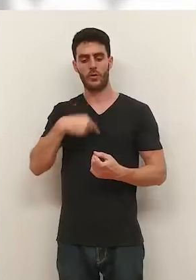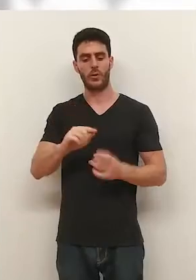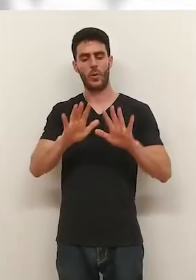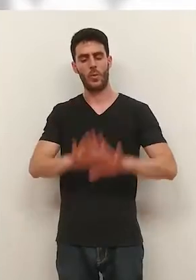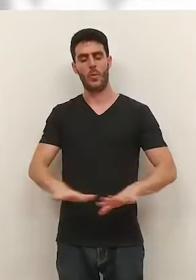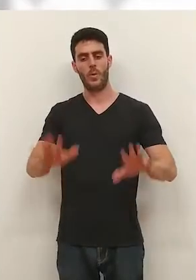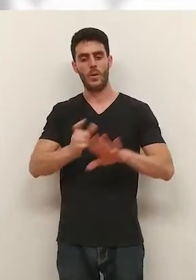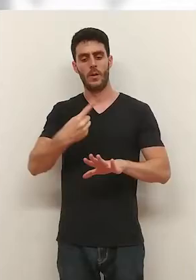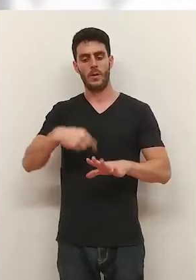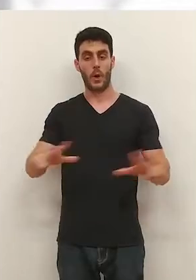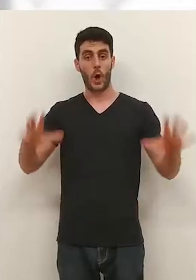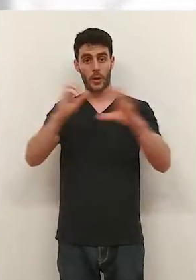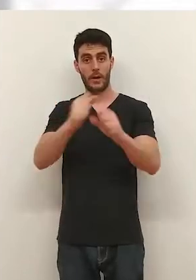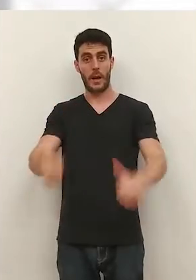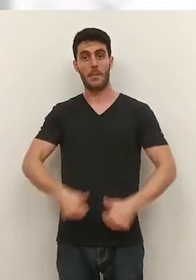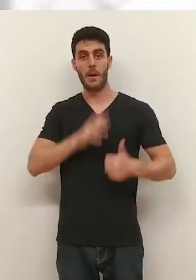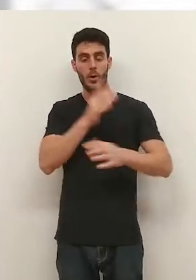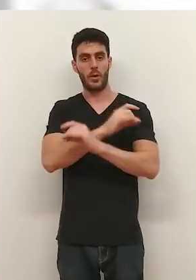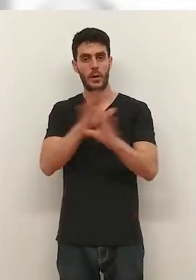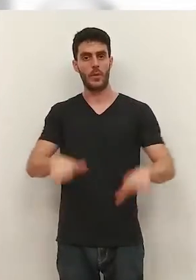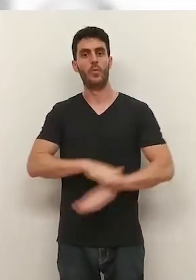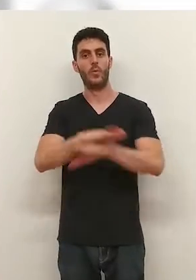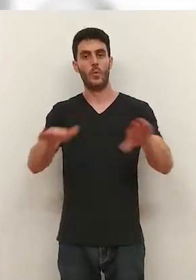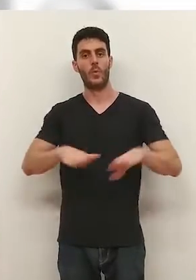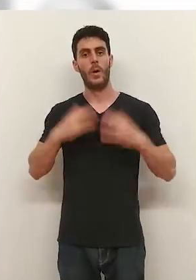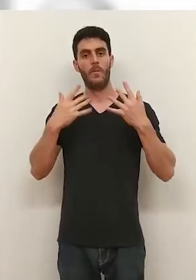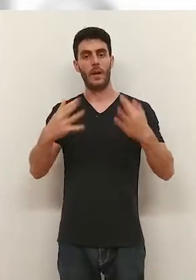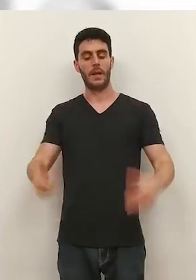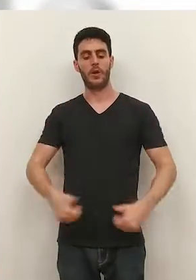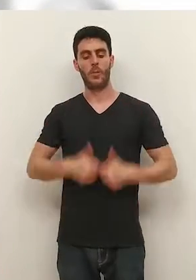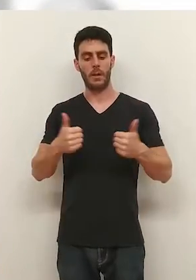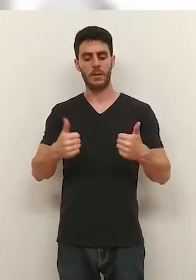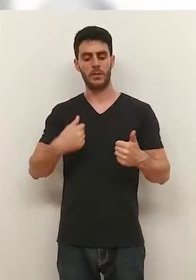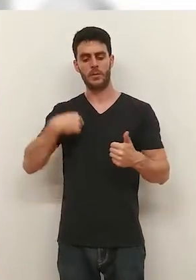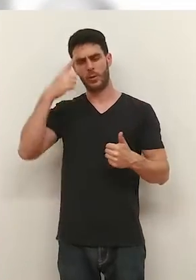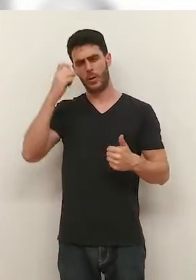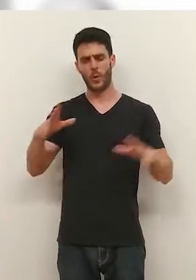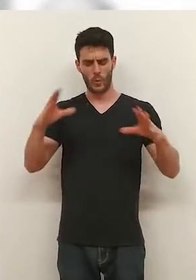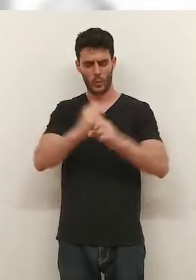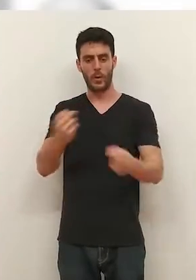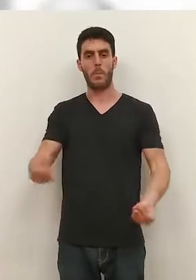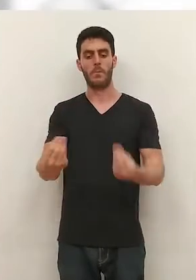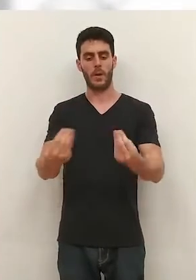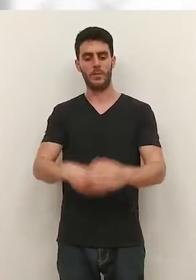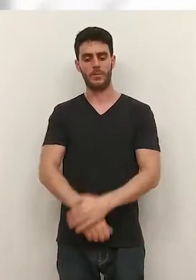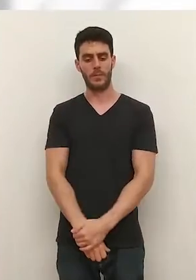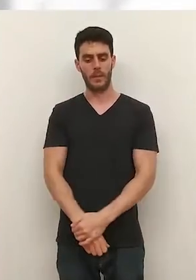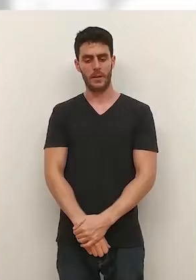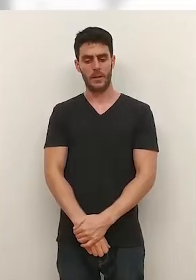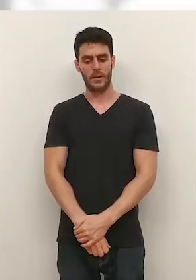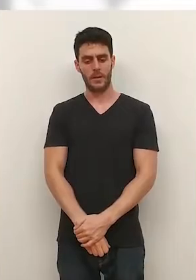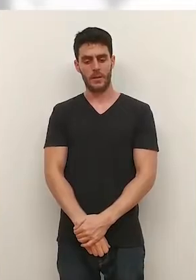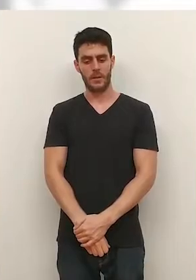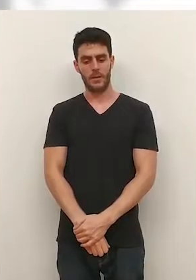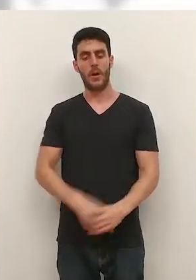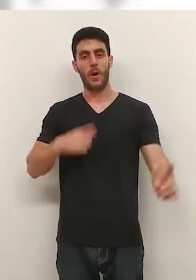habrá que hacer un poquito de relajación. Nos concentramos más porque, claro, al habernos dado un chapuzón y estar más frescos, pues creo que te concentras mejor, o al